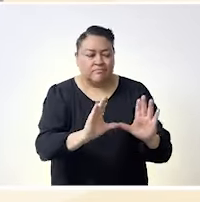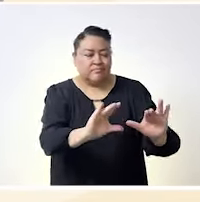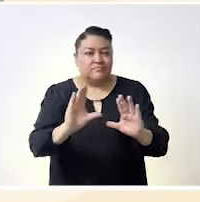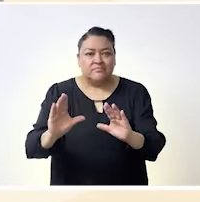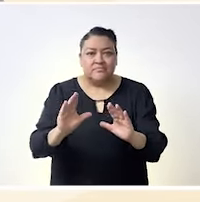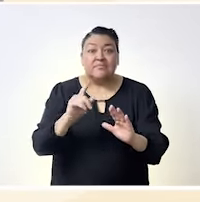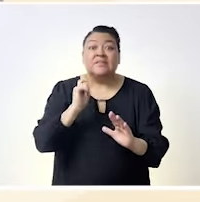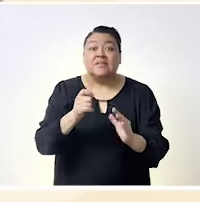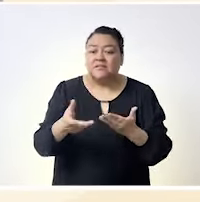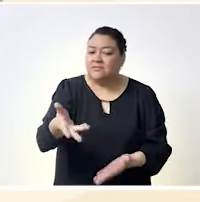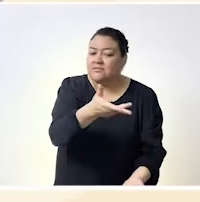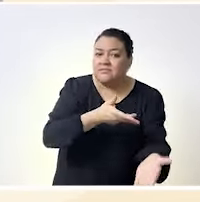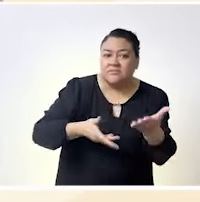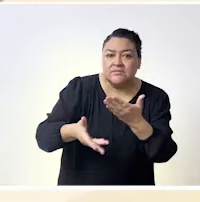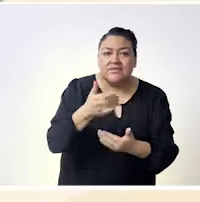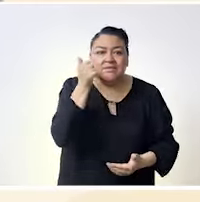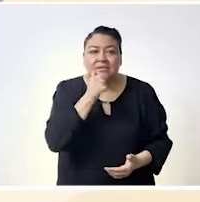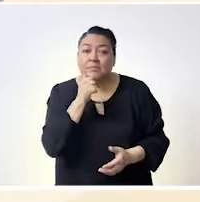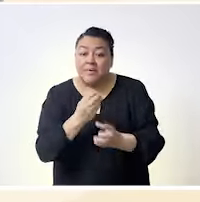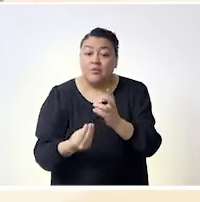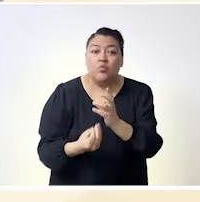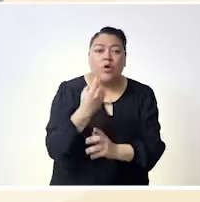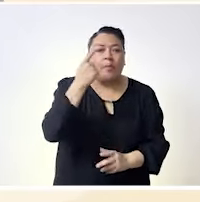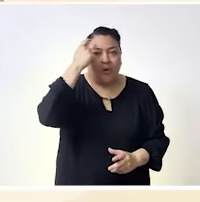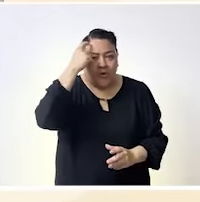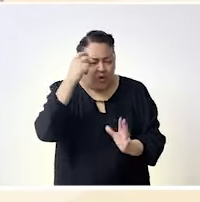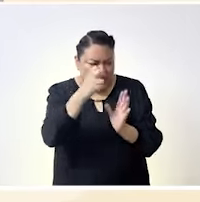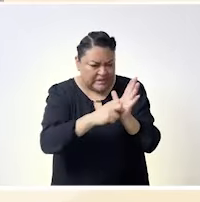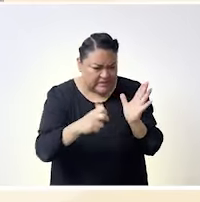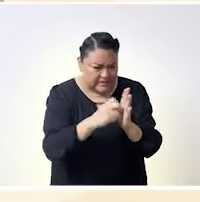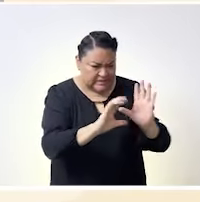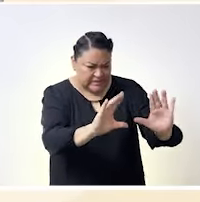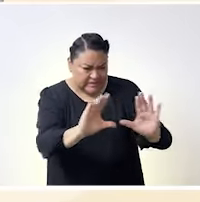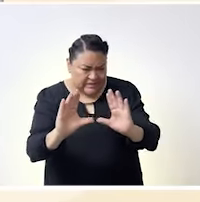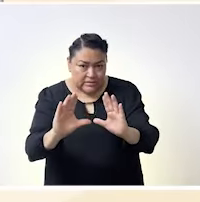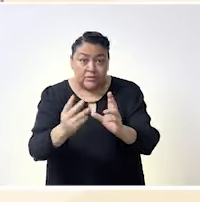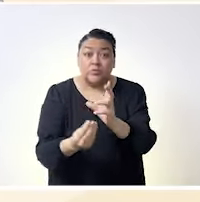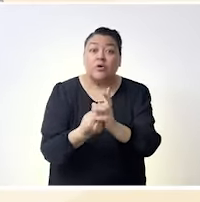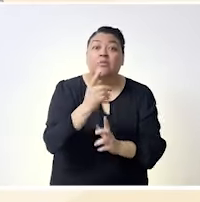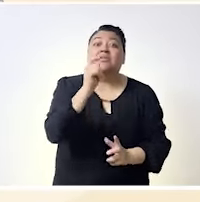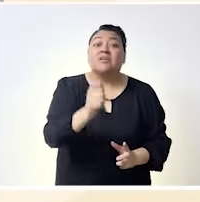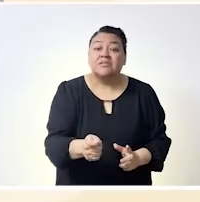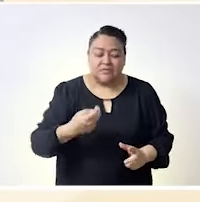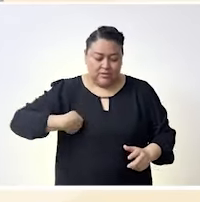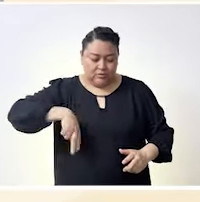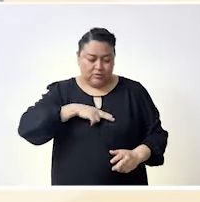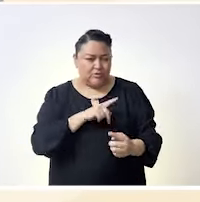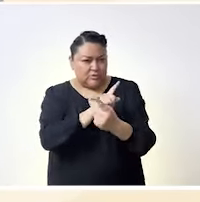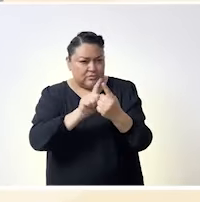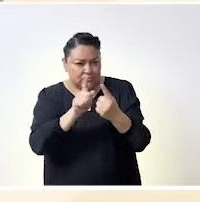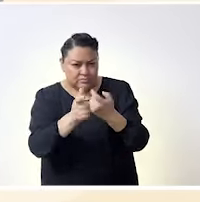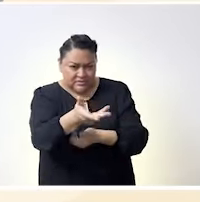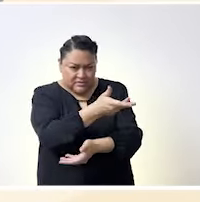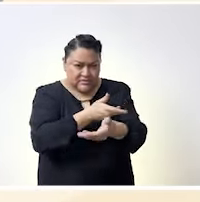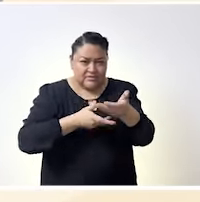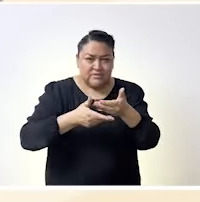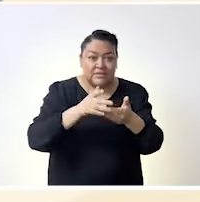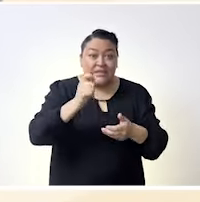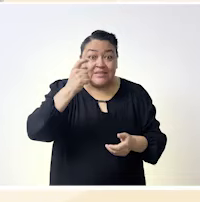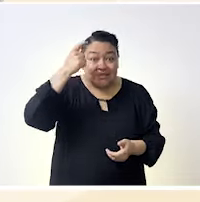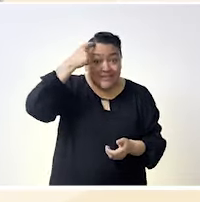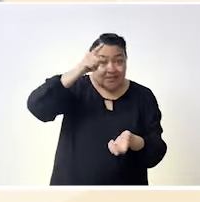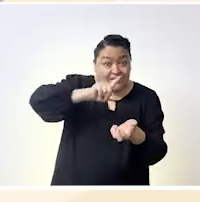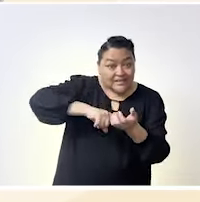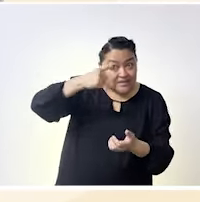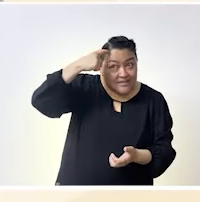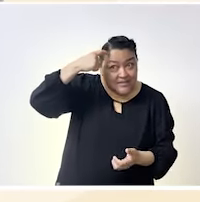estar justamente generando nuevas mentalidades nuevos paradigmas porque eso son los constructos sociales ideas